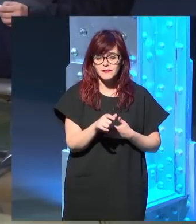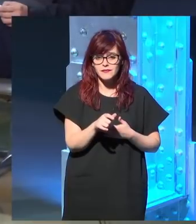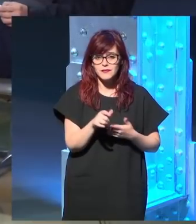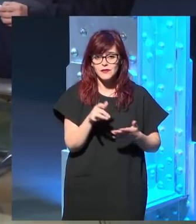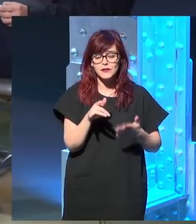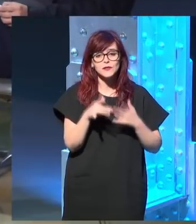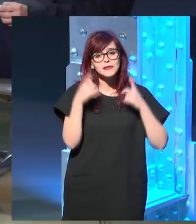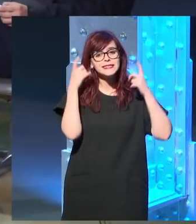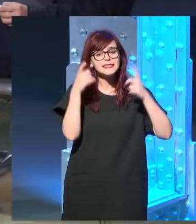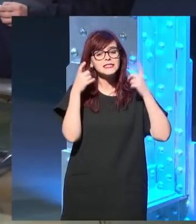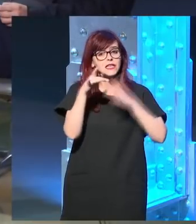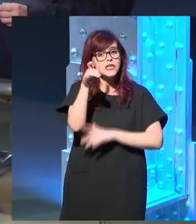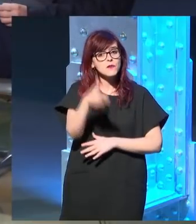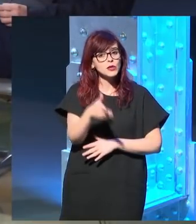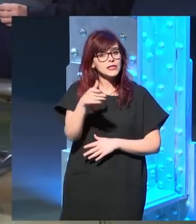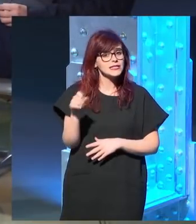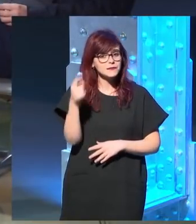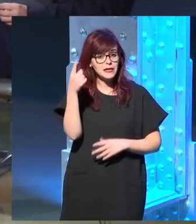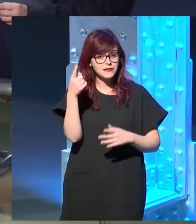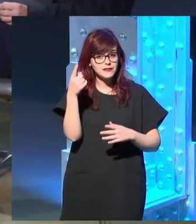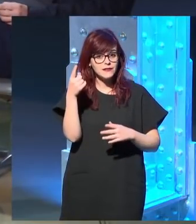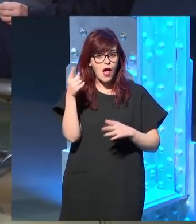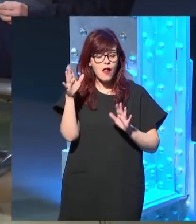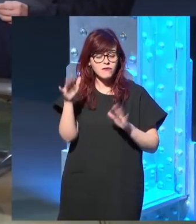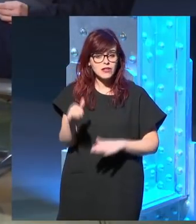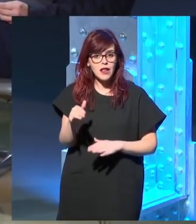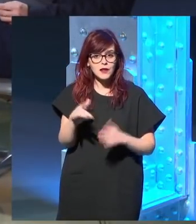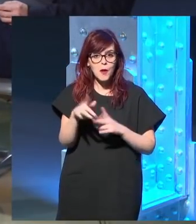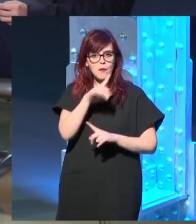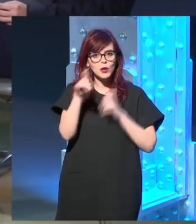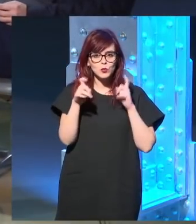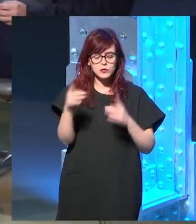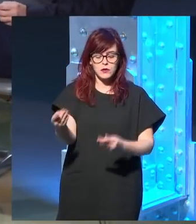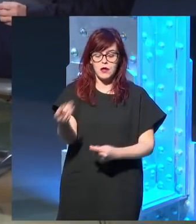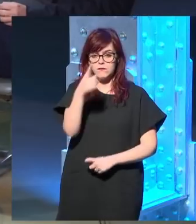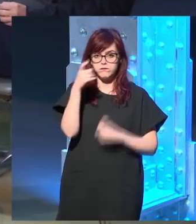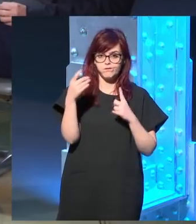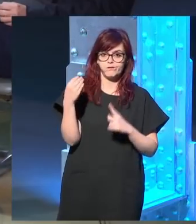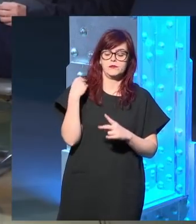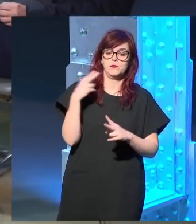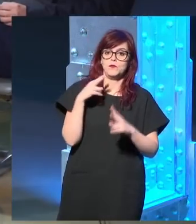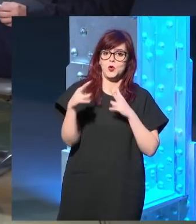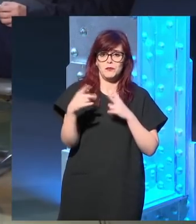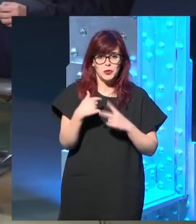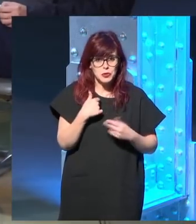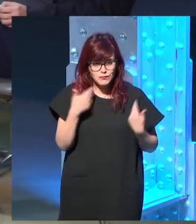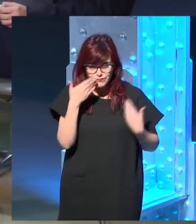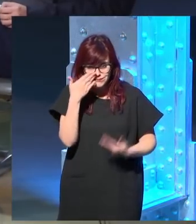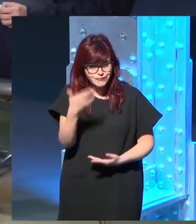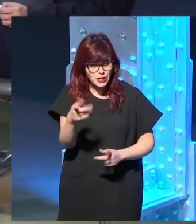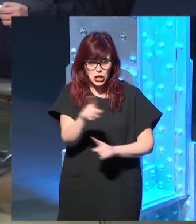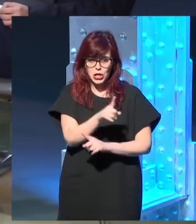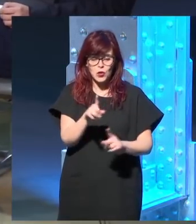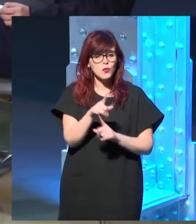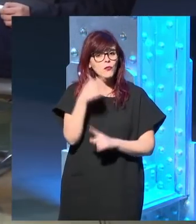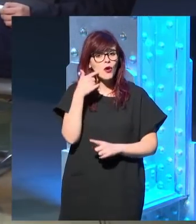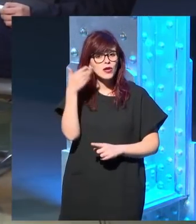cuanto más importantes son, más fáciles son las preguntas que se les hacen, ¿no? Por lo visto yo no llegué a hacer tan